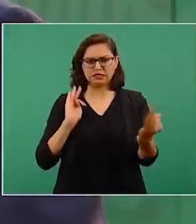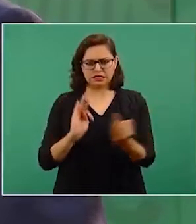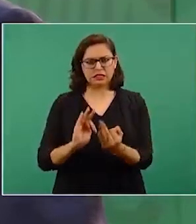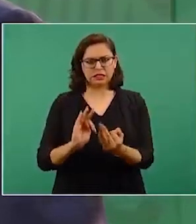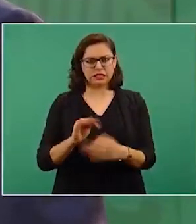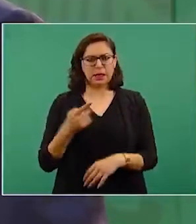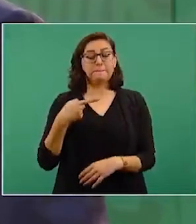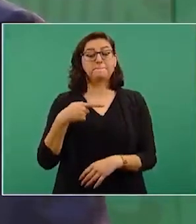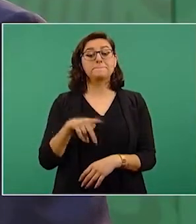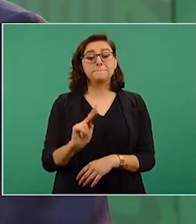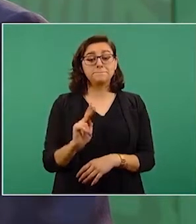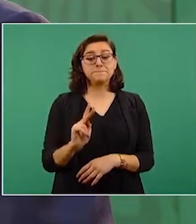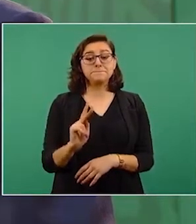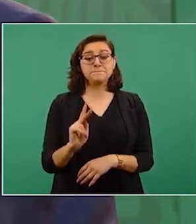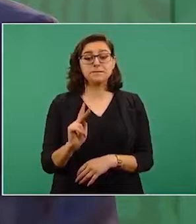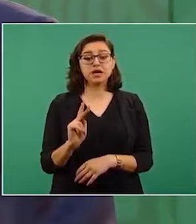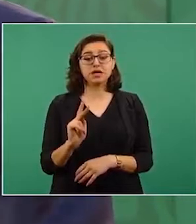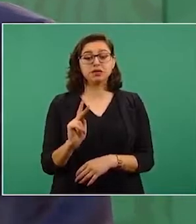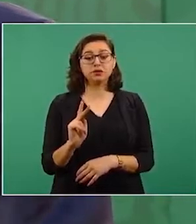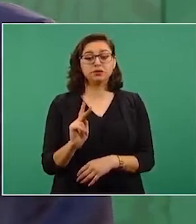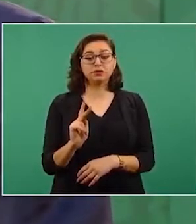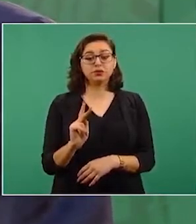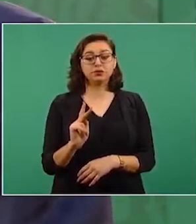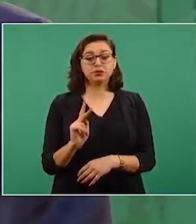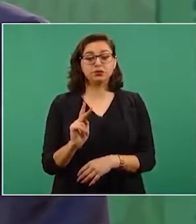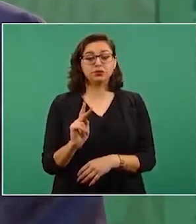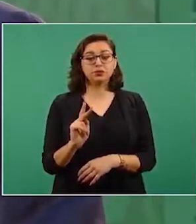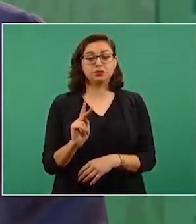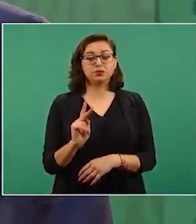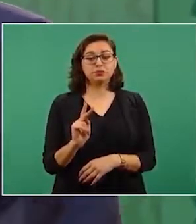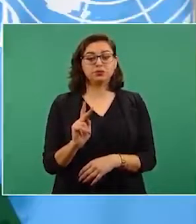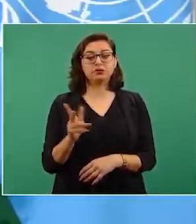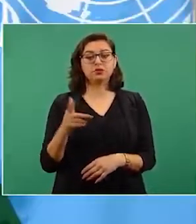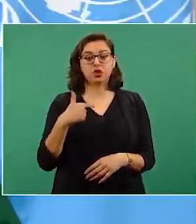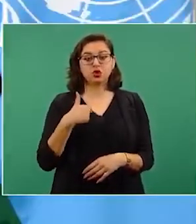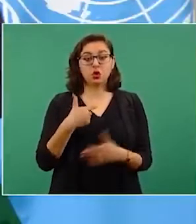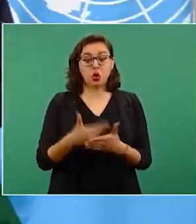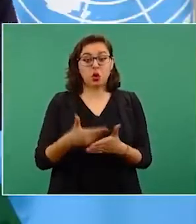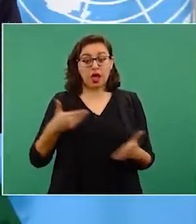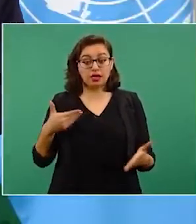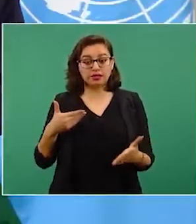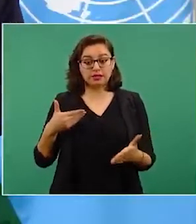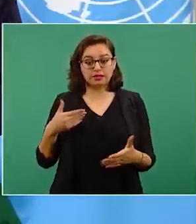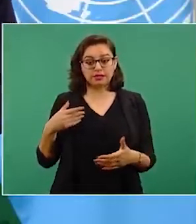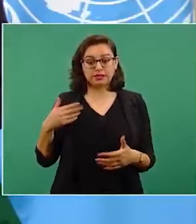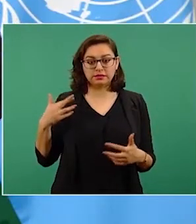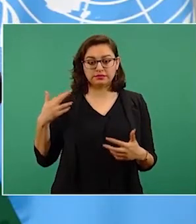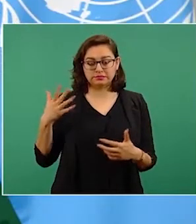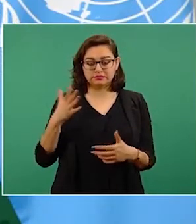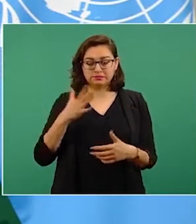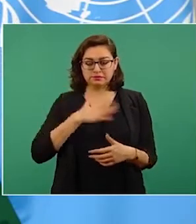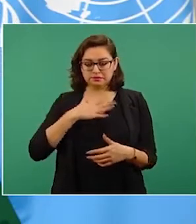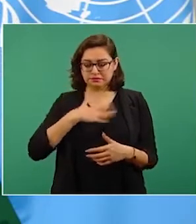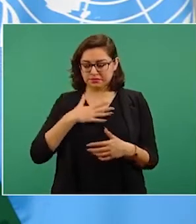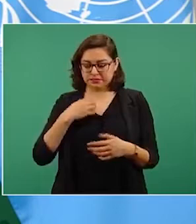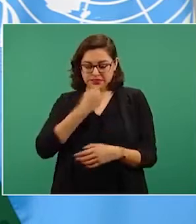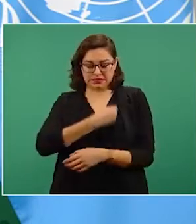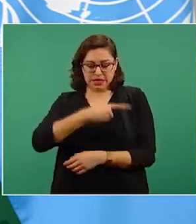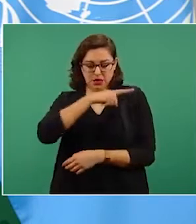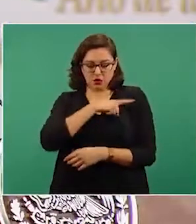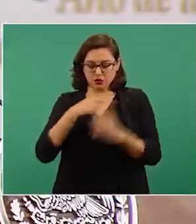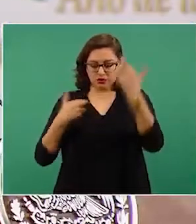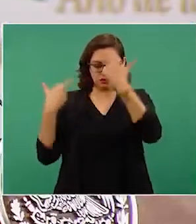practicarme unos estudios en estos días, porque